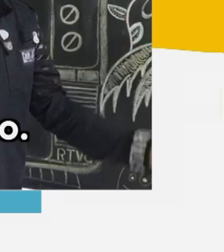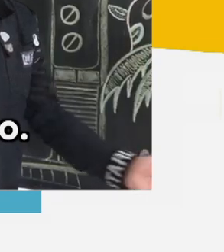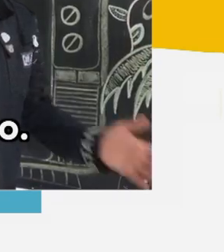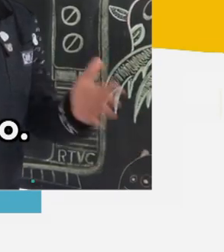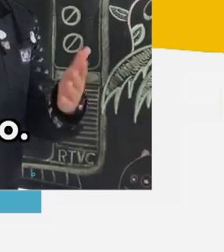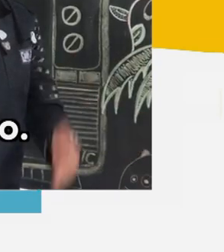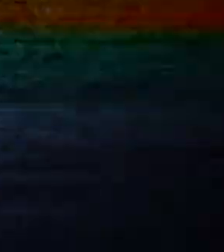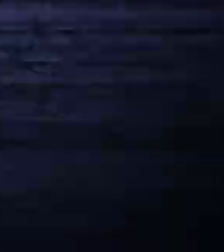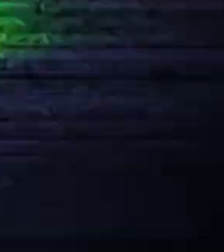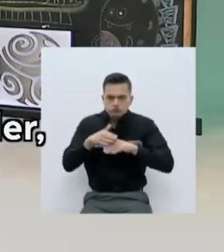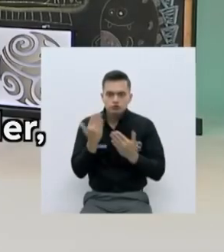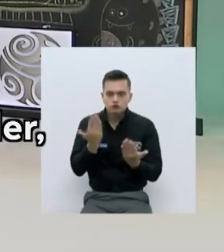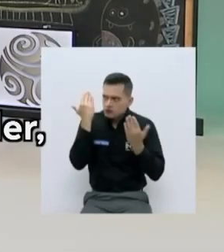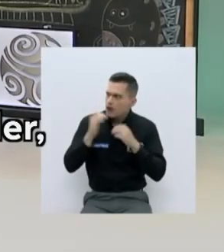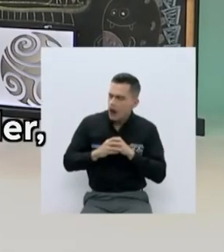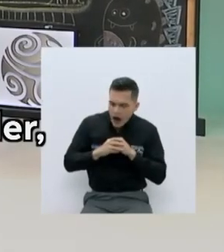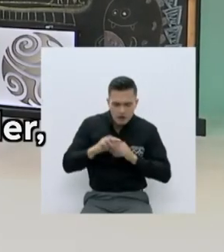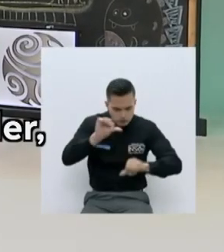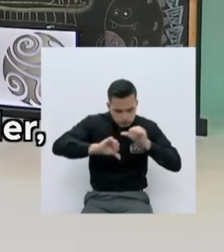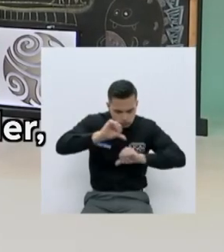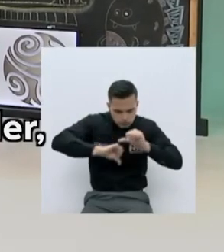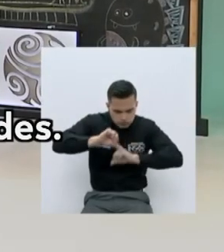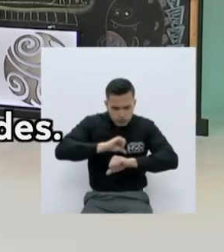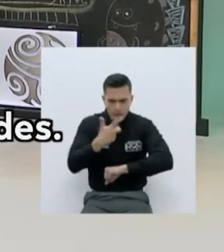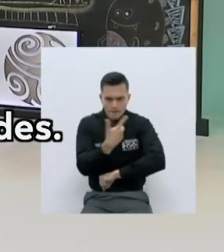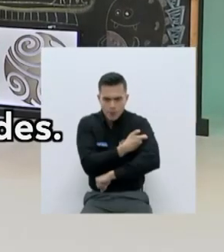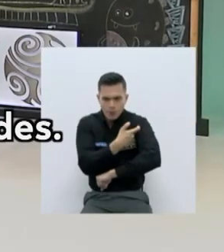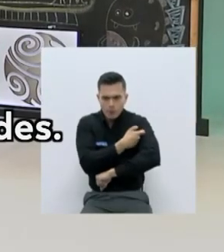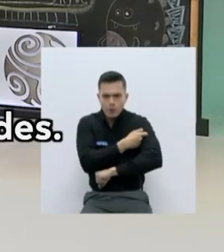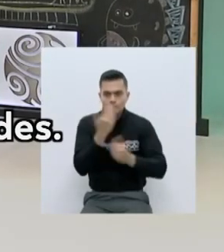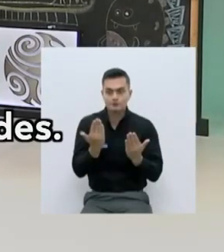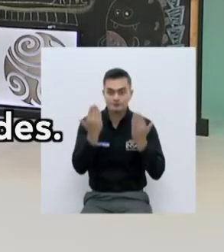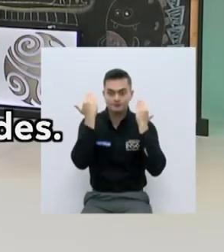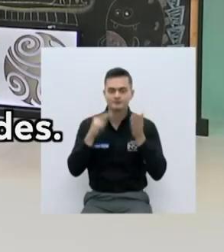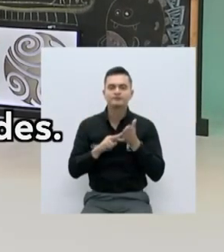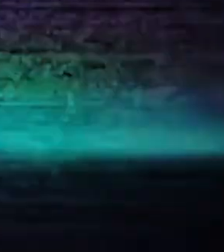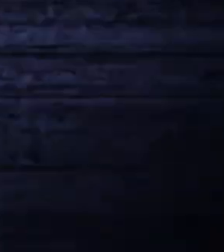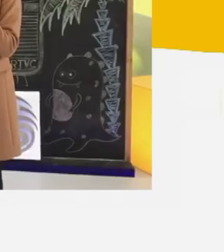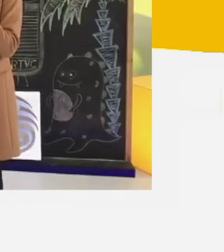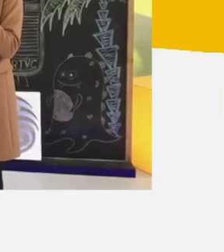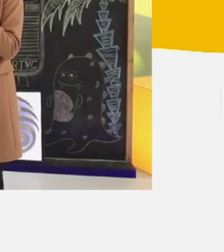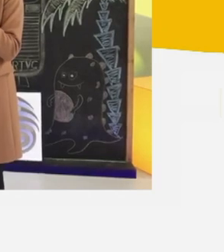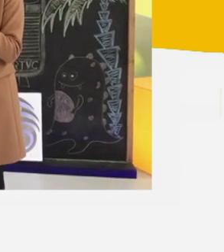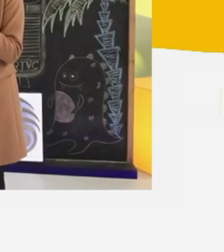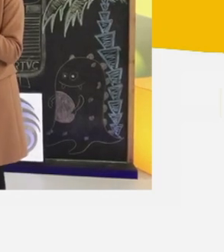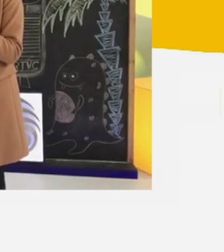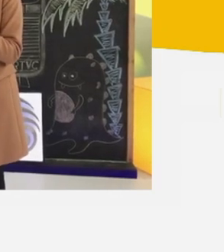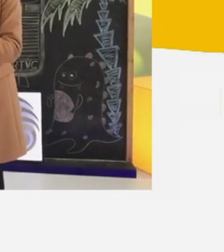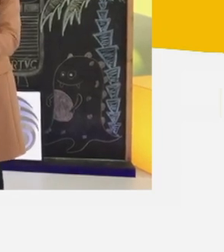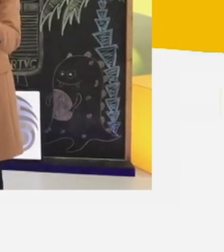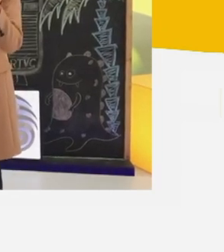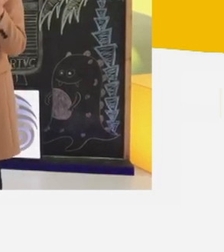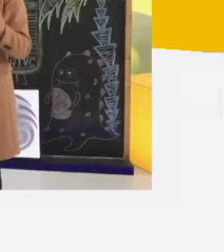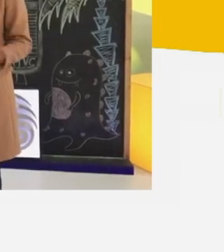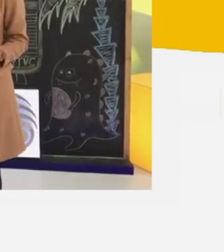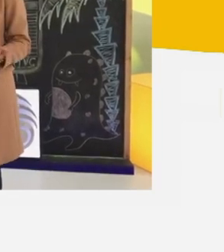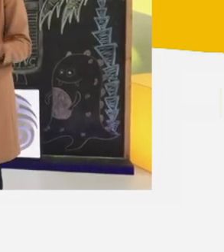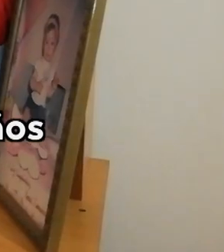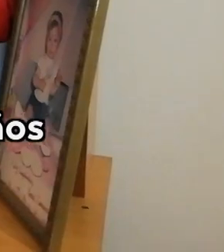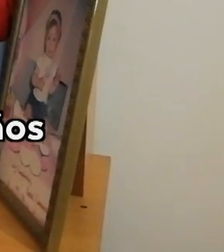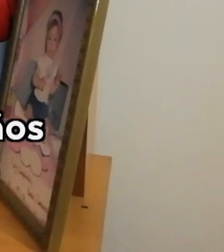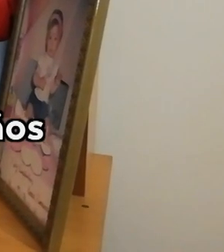como ningún otro en el mundo. Y por eso tenemos que aprender a superar todas estas dificultades. Y lo más bonito de todo es que